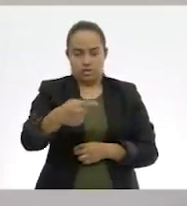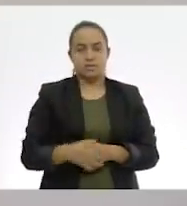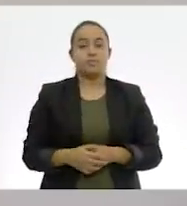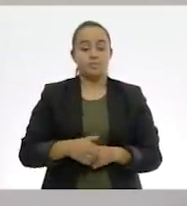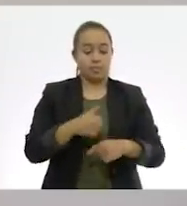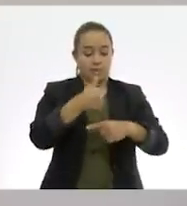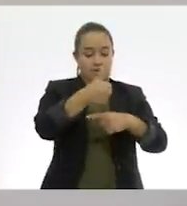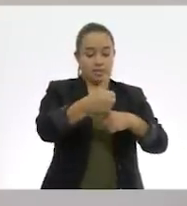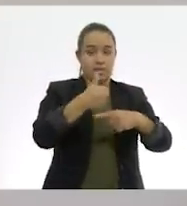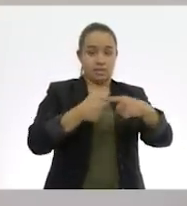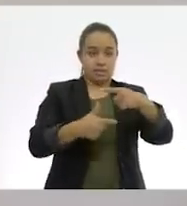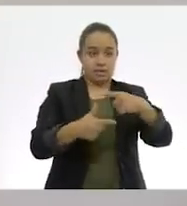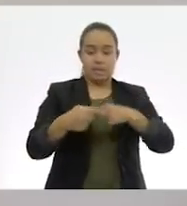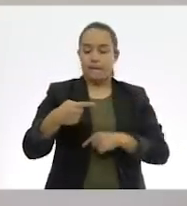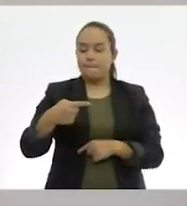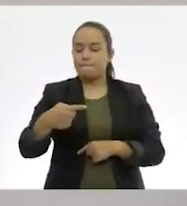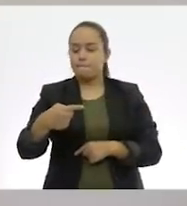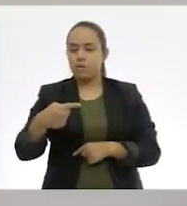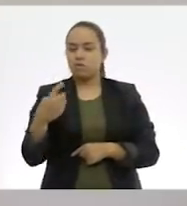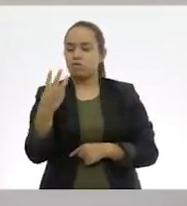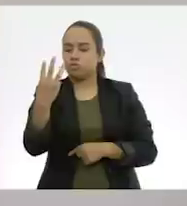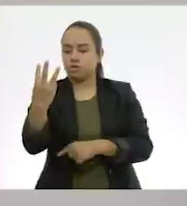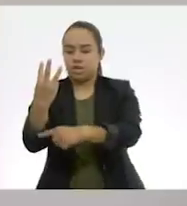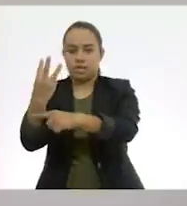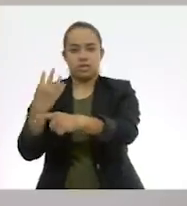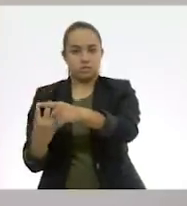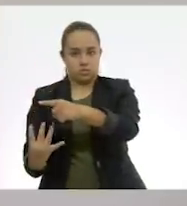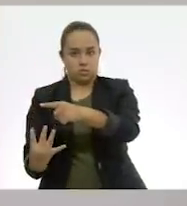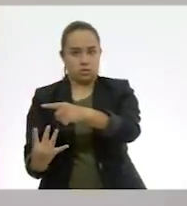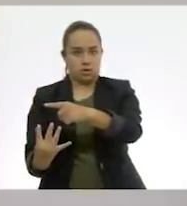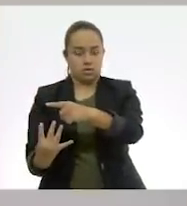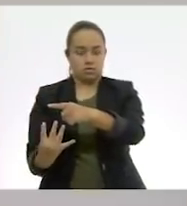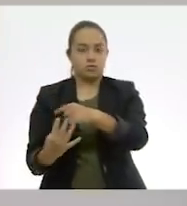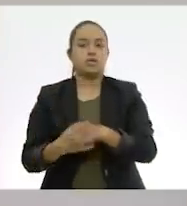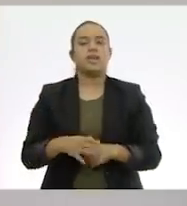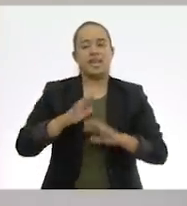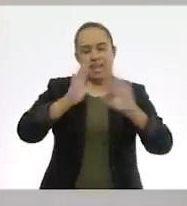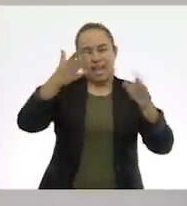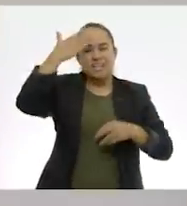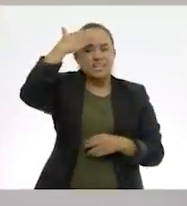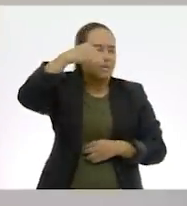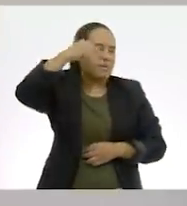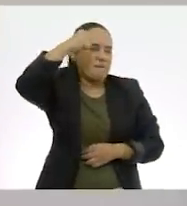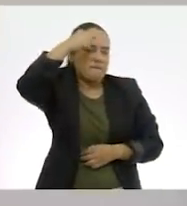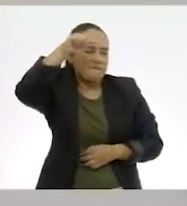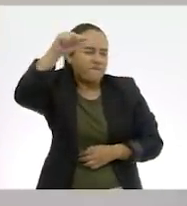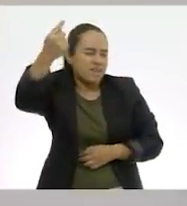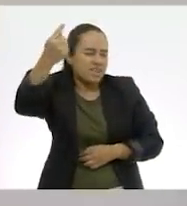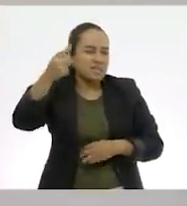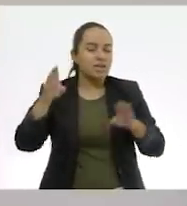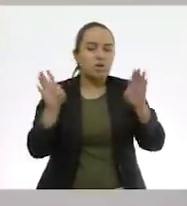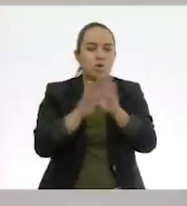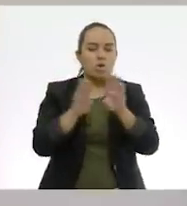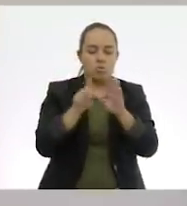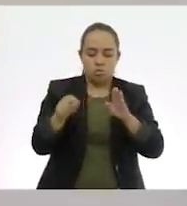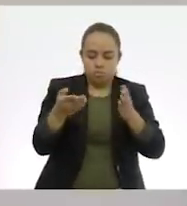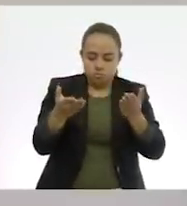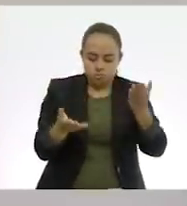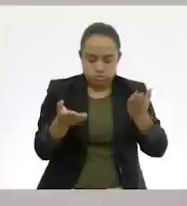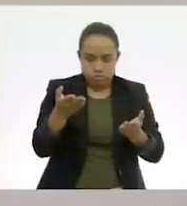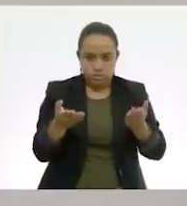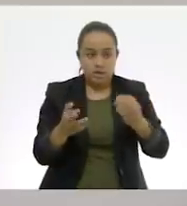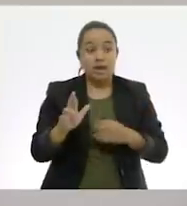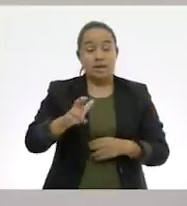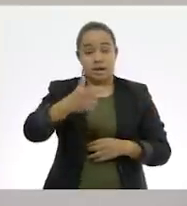Seis séptimos menos tres cuartos. Y ya sabemos que es muy sencillo sacar las fracciones equivalentes.